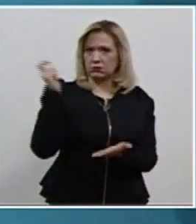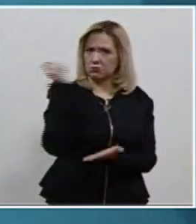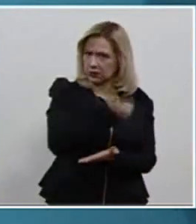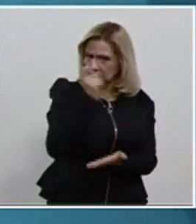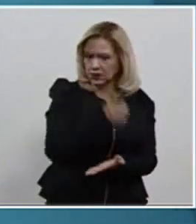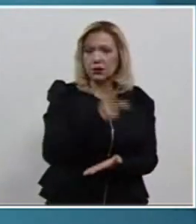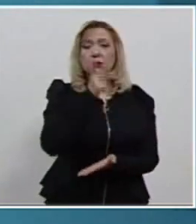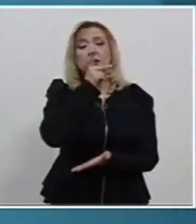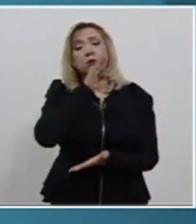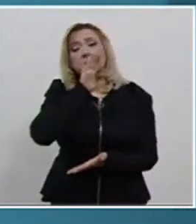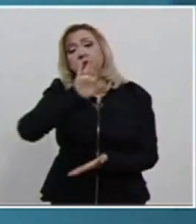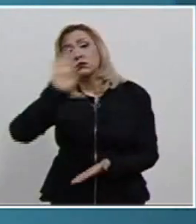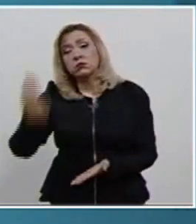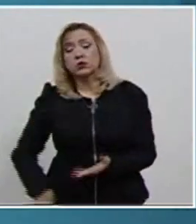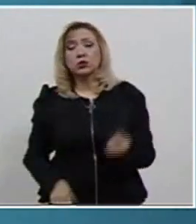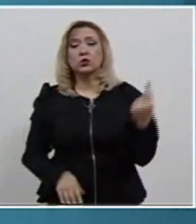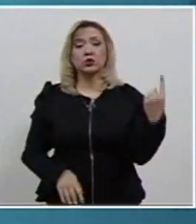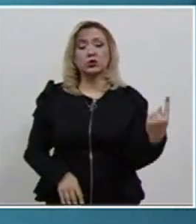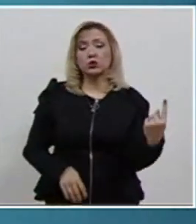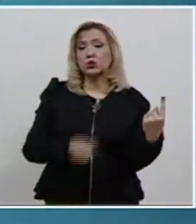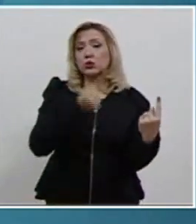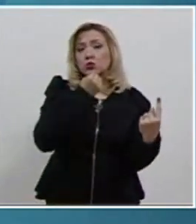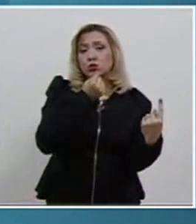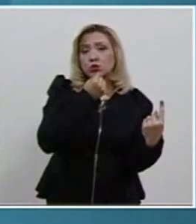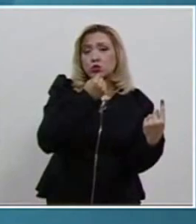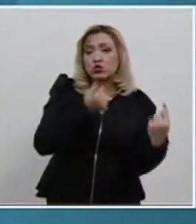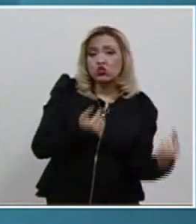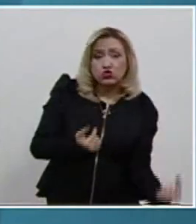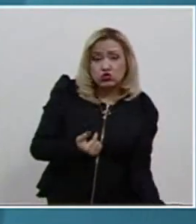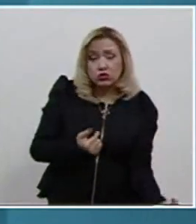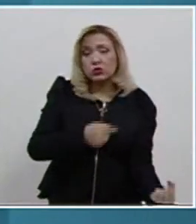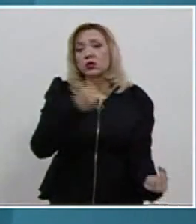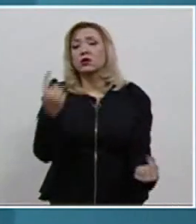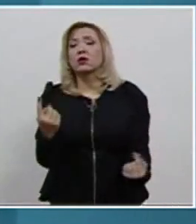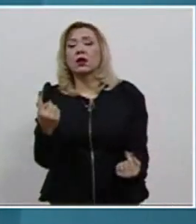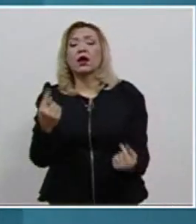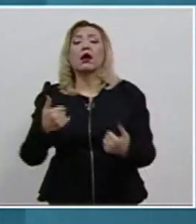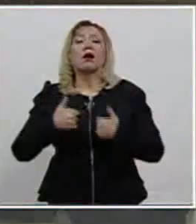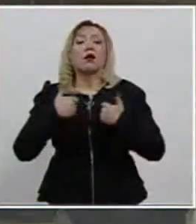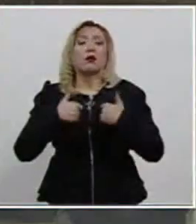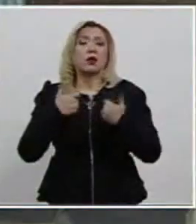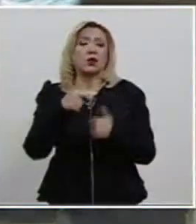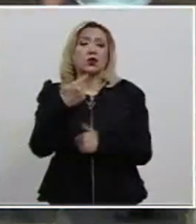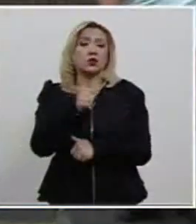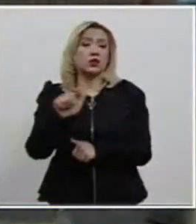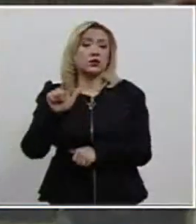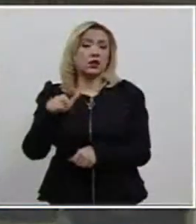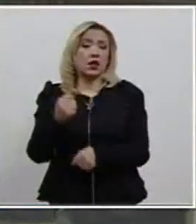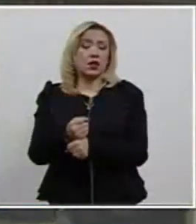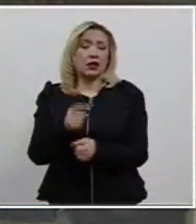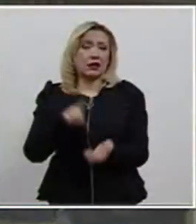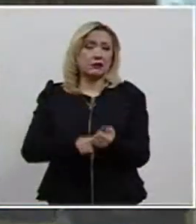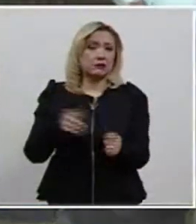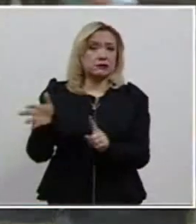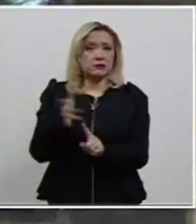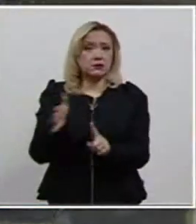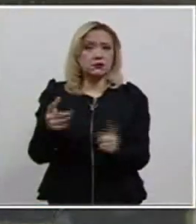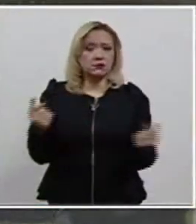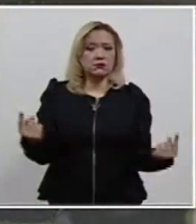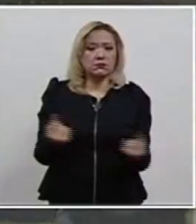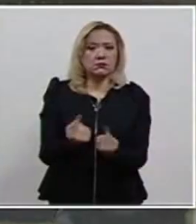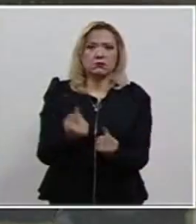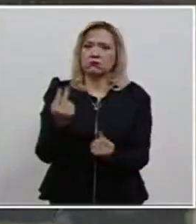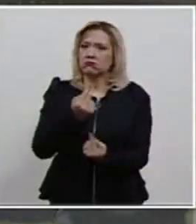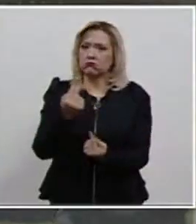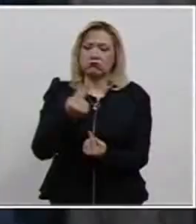orfandad a un infante y a un adolescente. Asimismo, pidió a la Defensoría Pública Federal asumir la representación